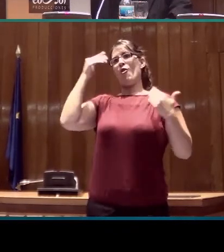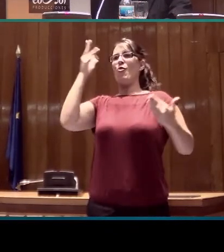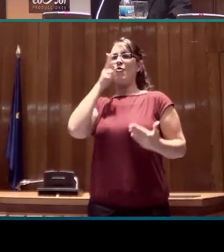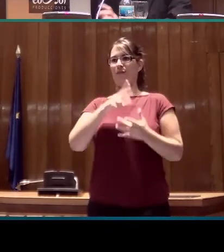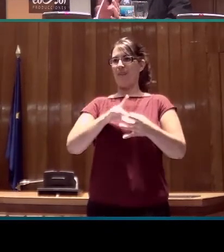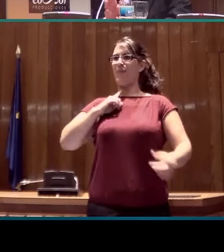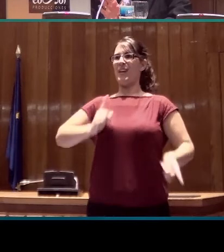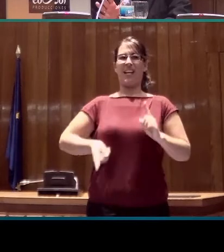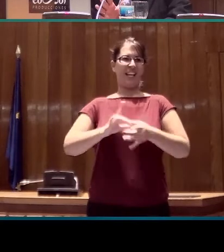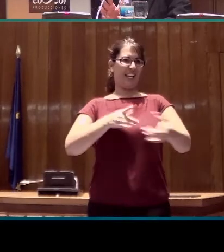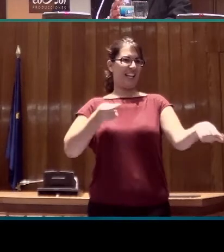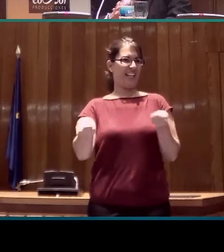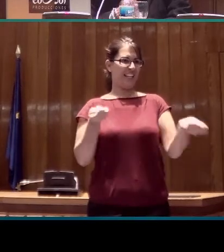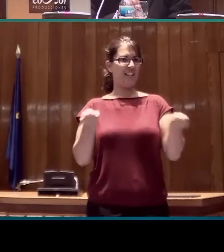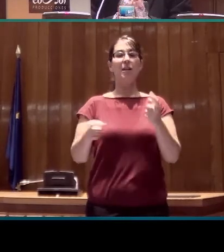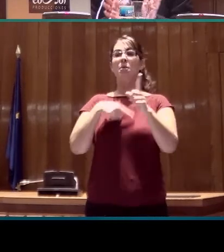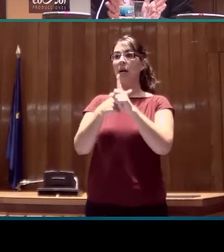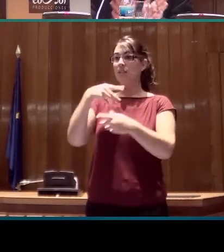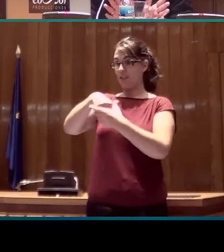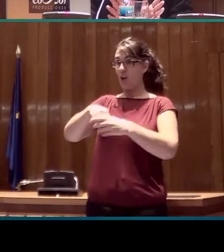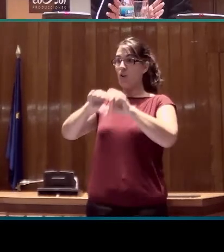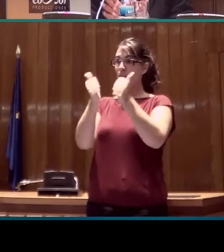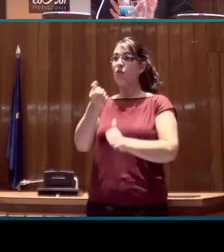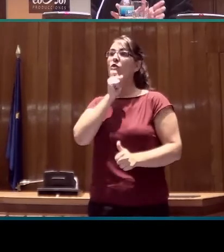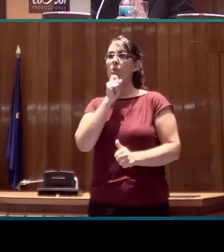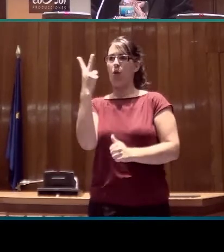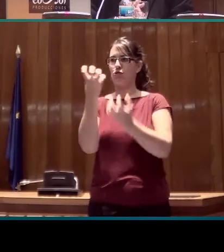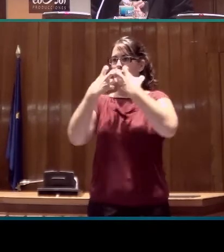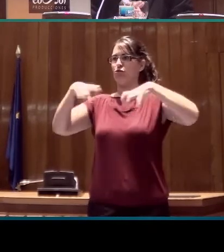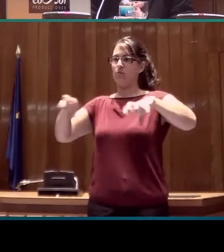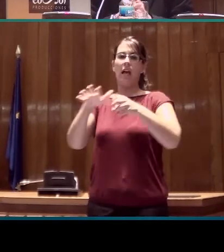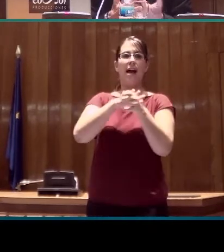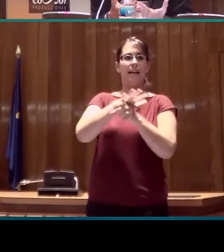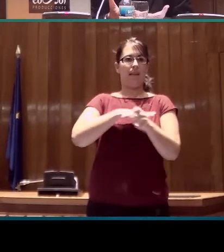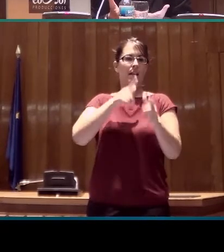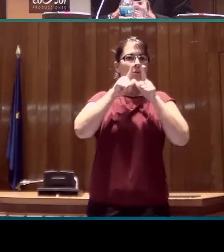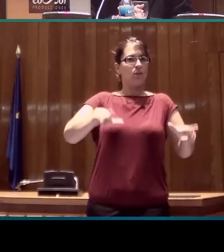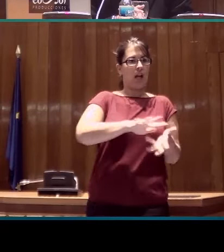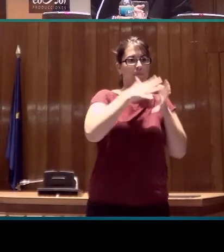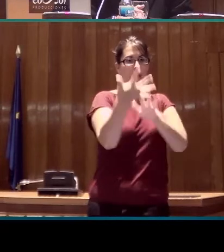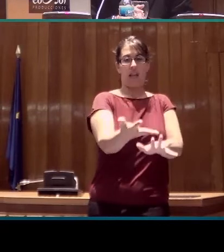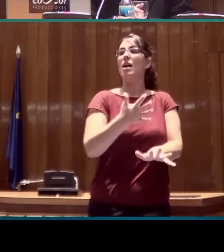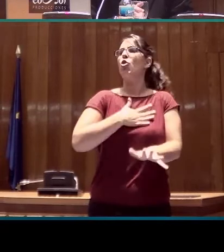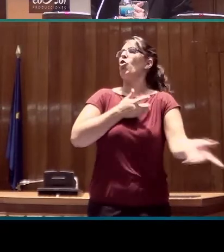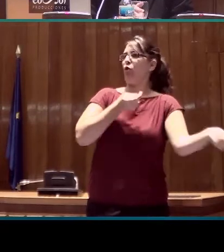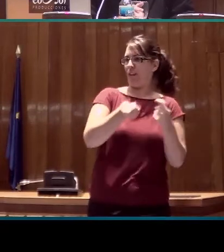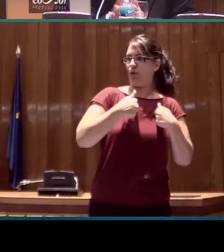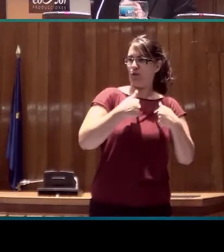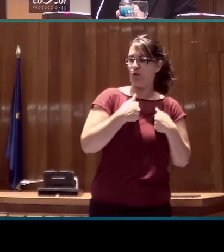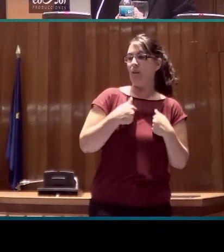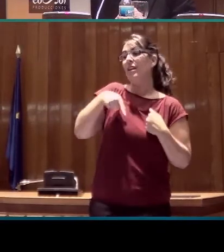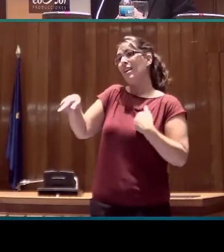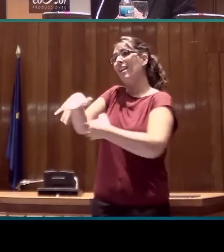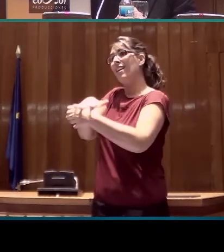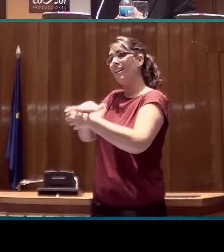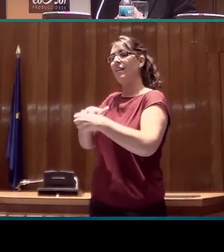Y desde el punto de vista de su configuración interna, tiene dos grandes áreas. Un área de lingüística aplicada, que yo también coordino, y un